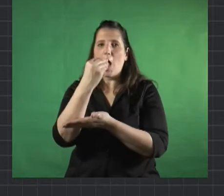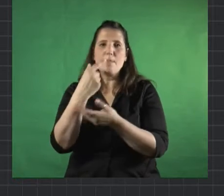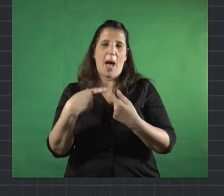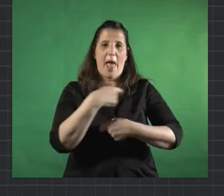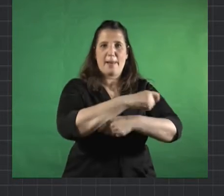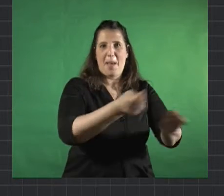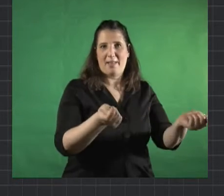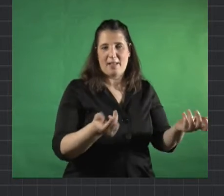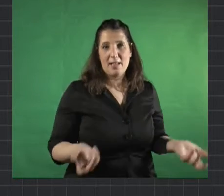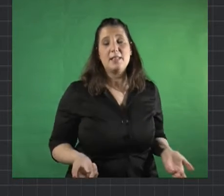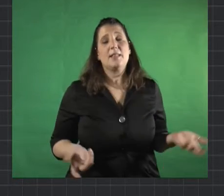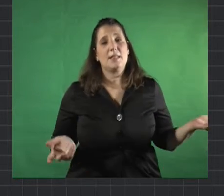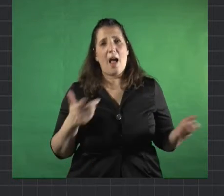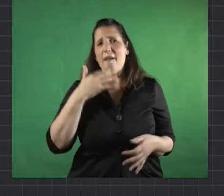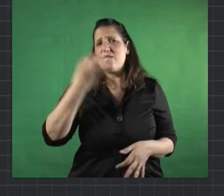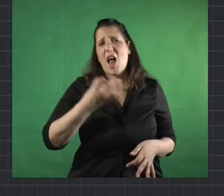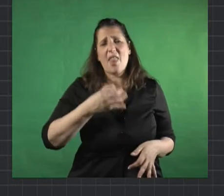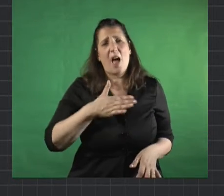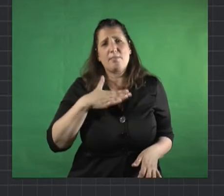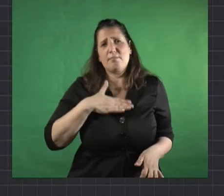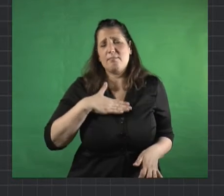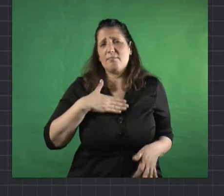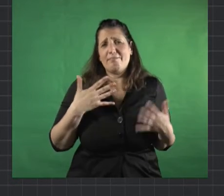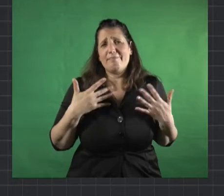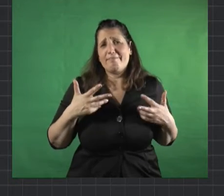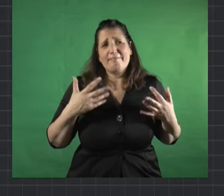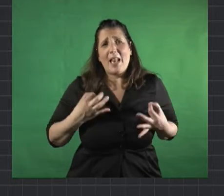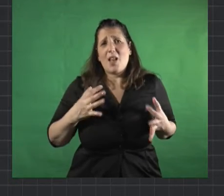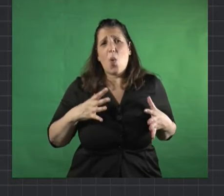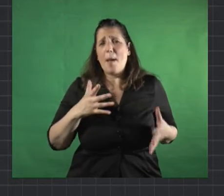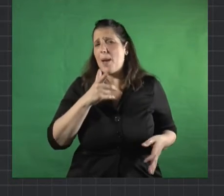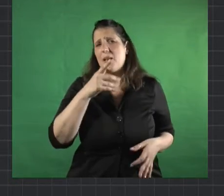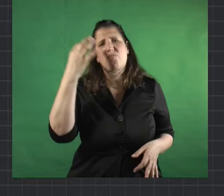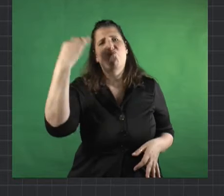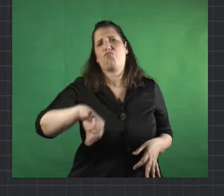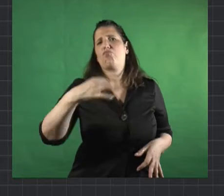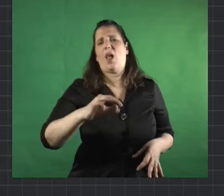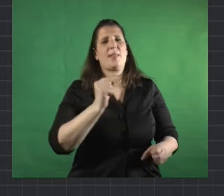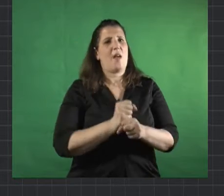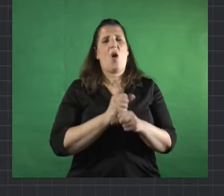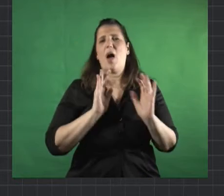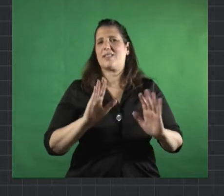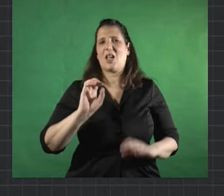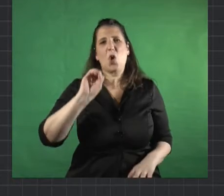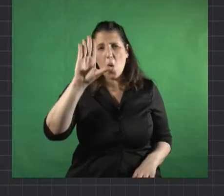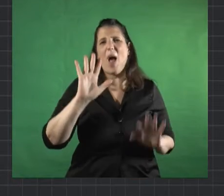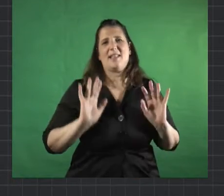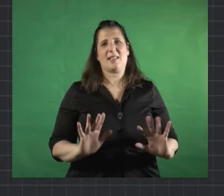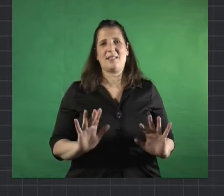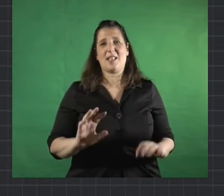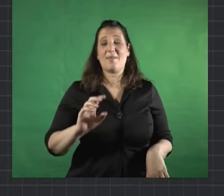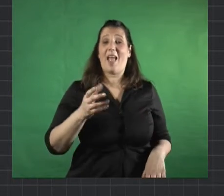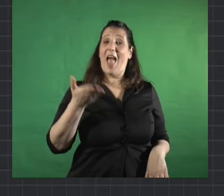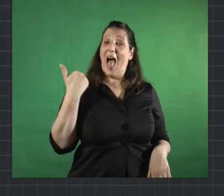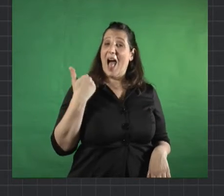la verdad que a mí particularmente me parece perfecto nosotros en el club antes